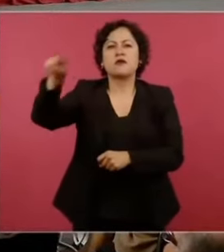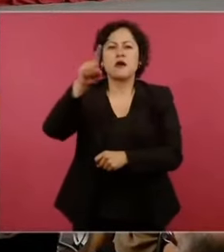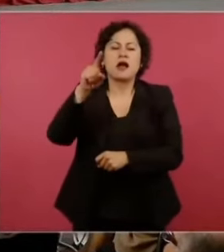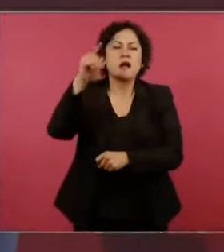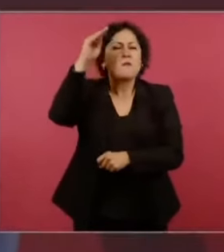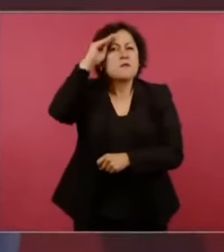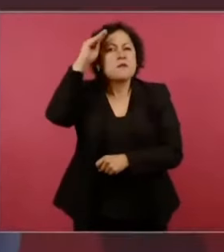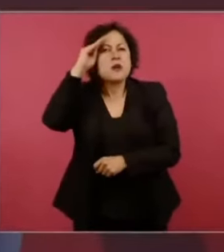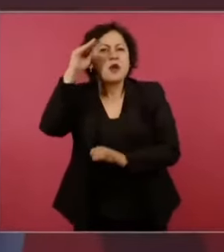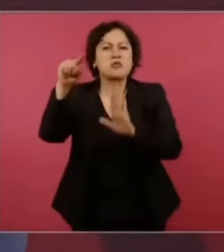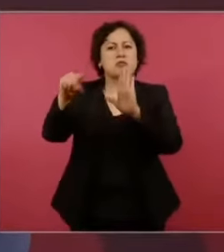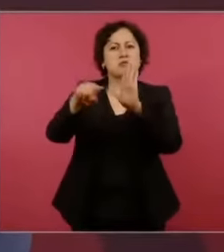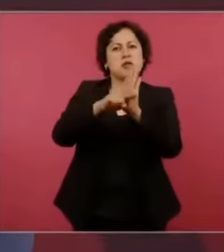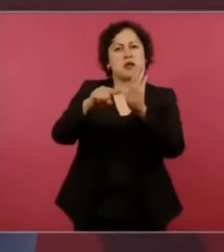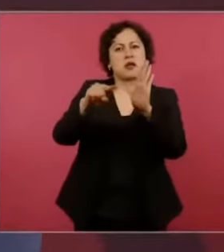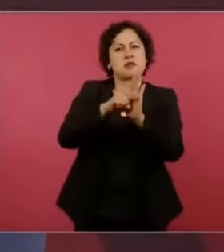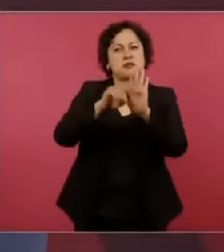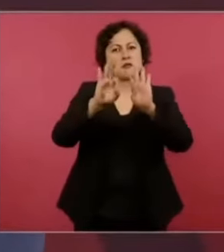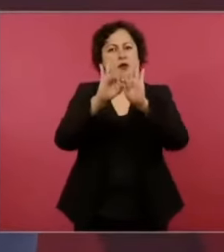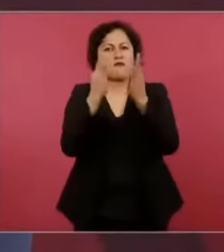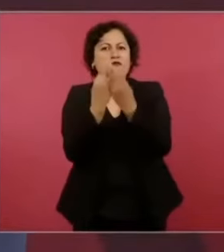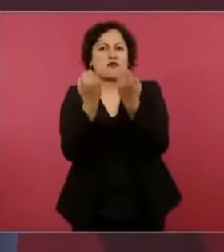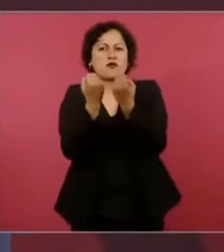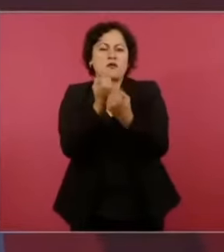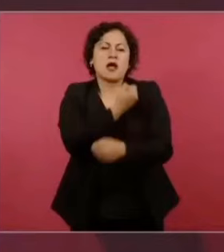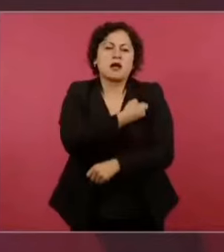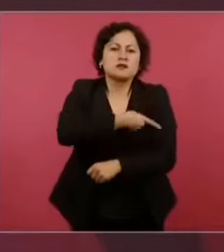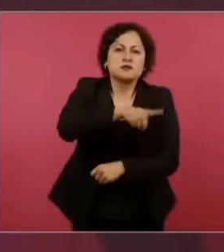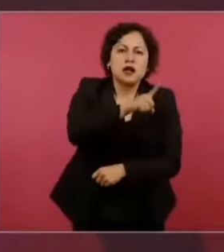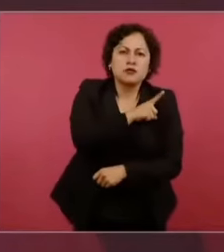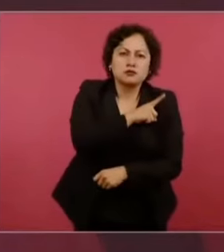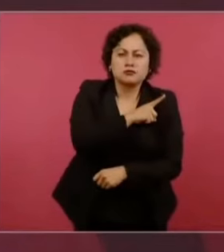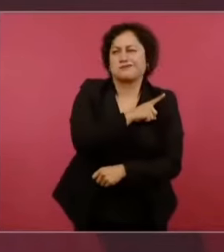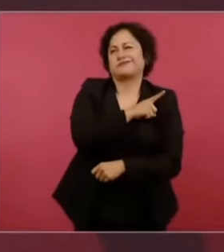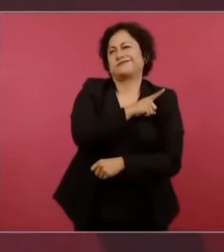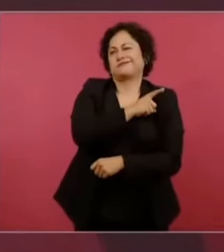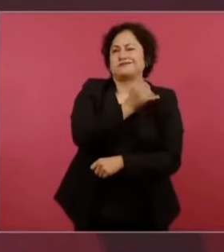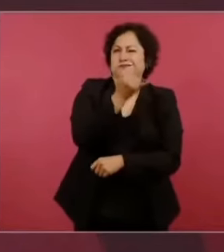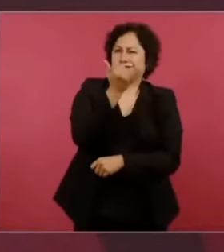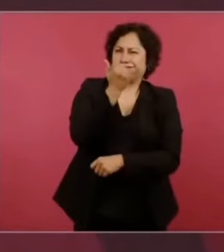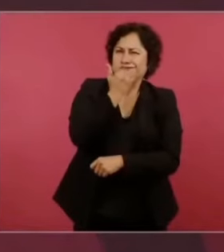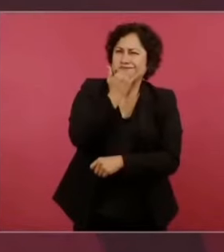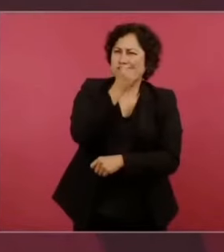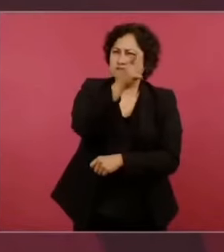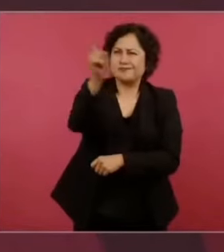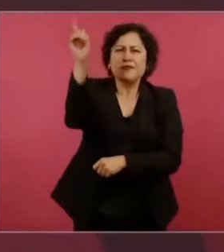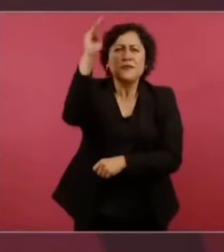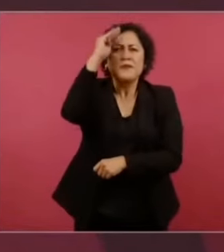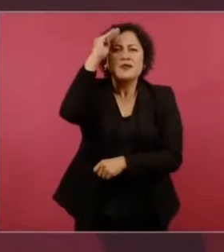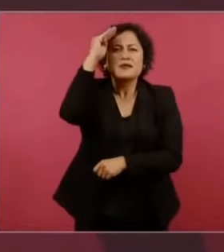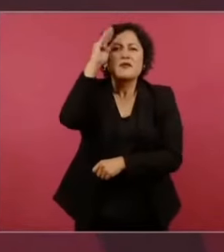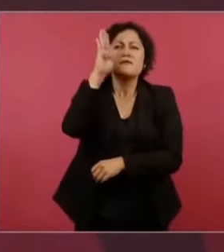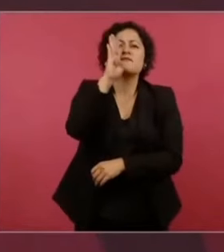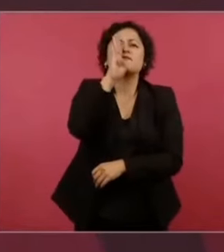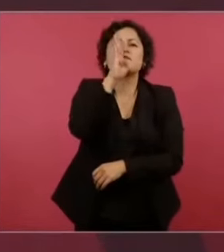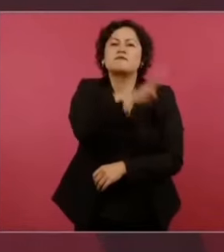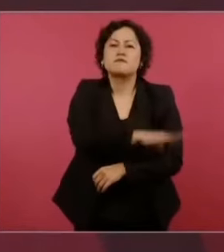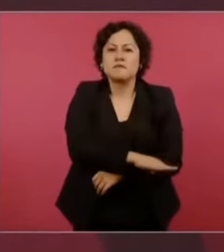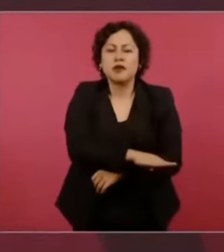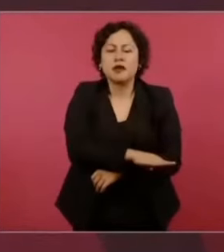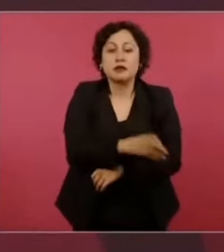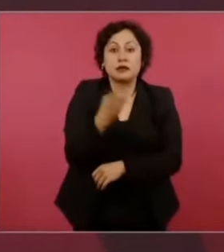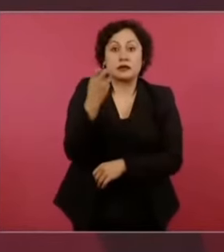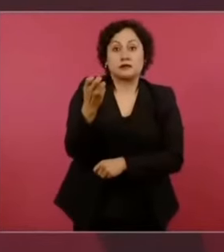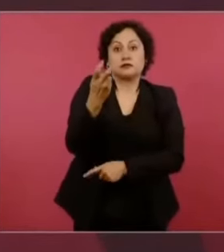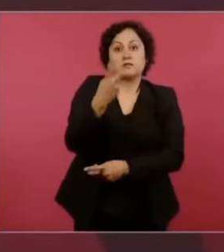a los modelos de salud, el daño que hacen porque pegan en el eje principal de un